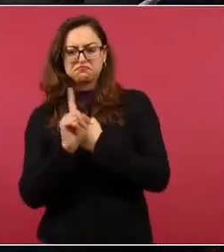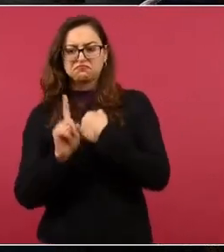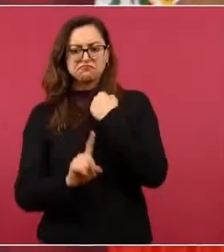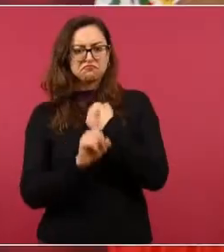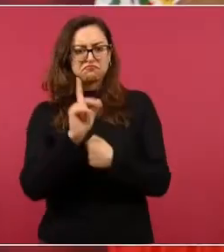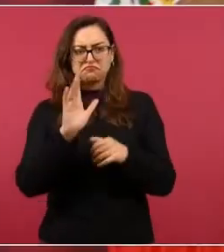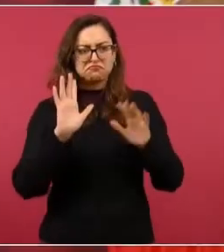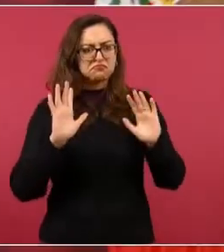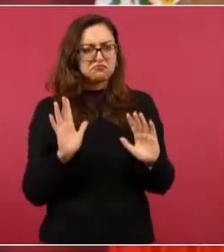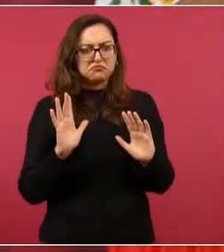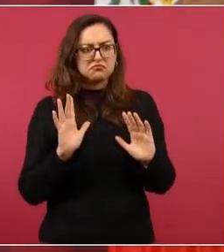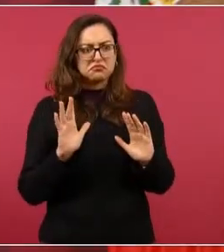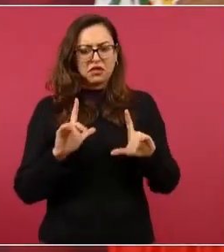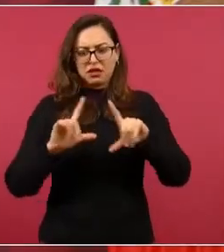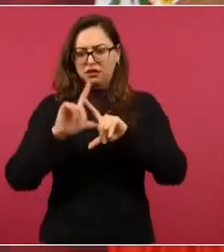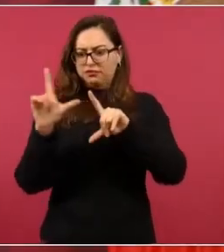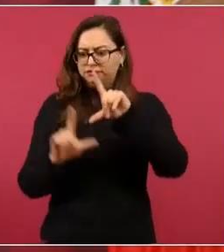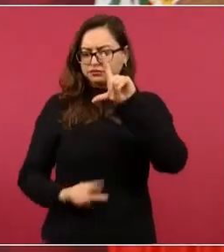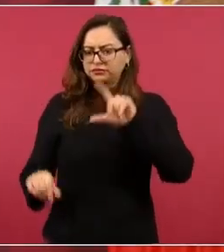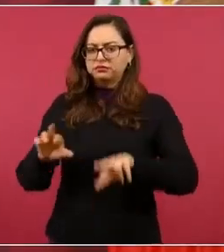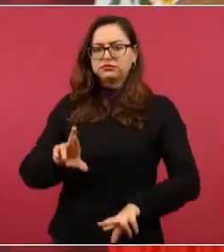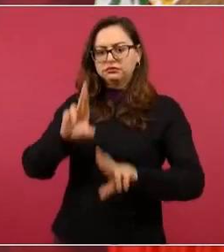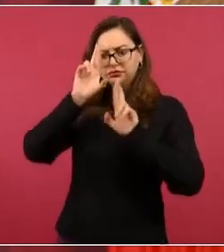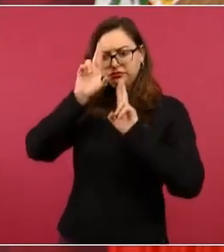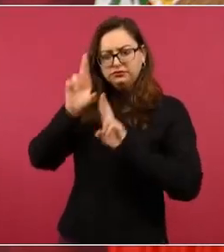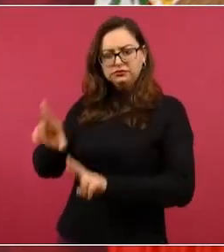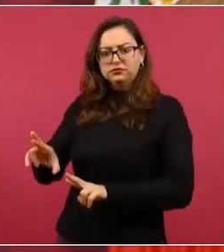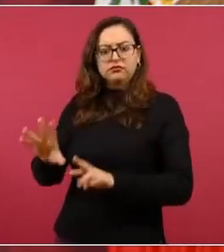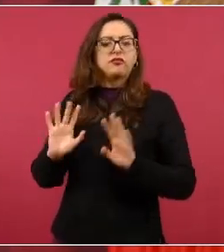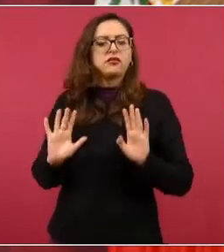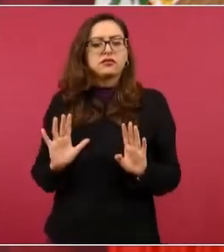mientras no